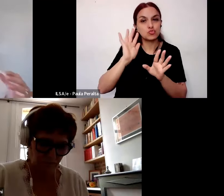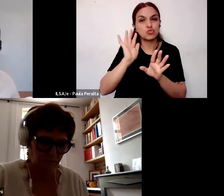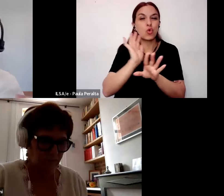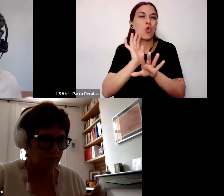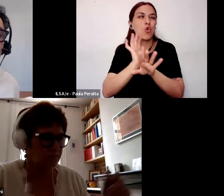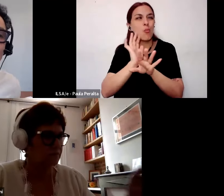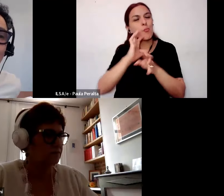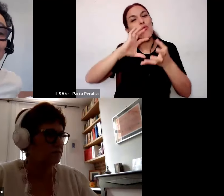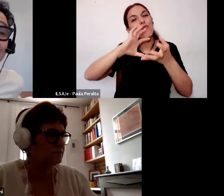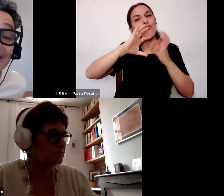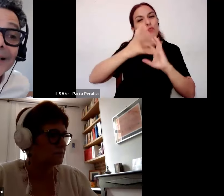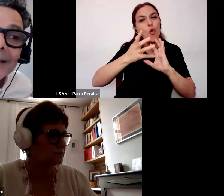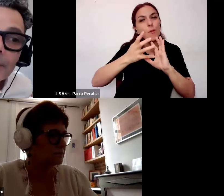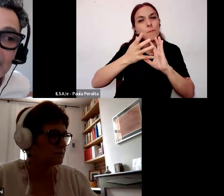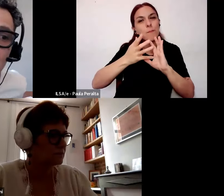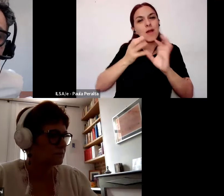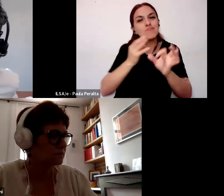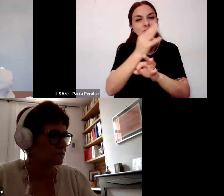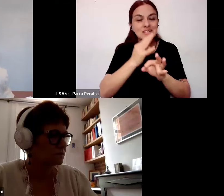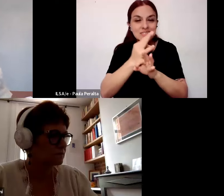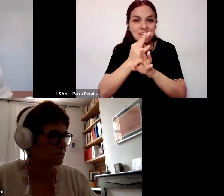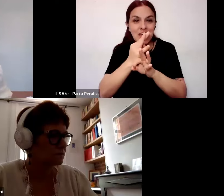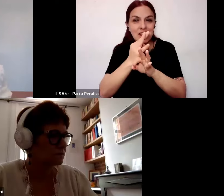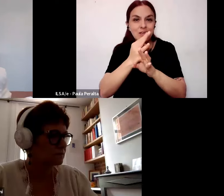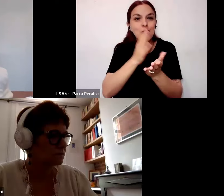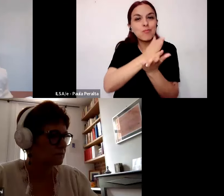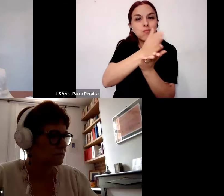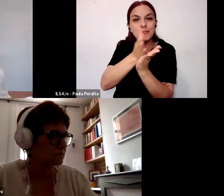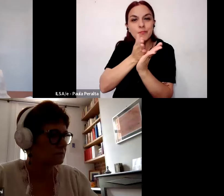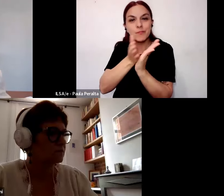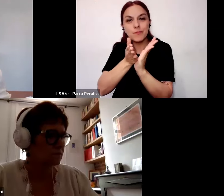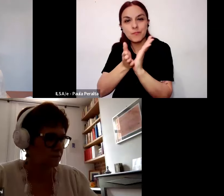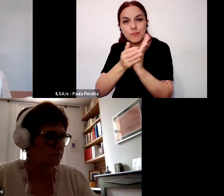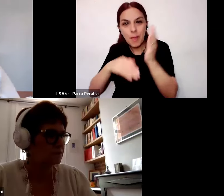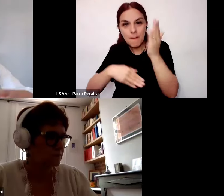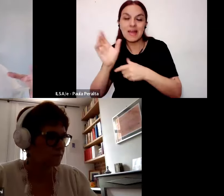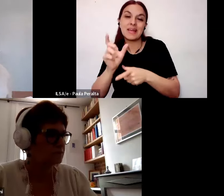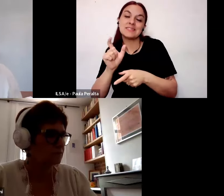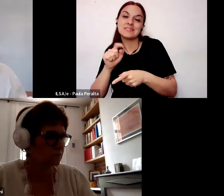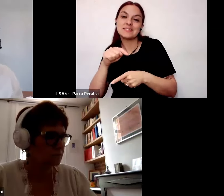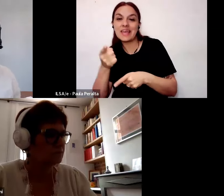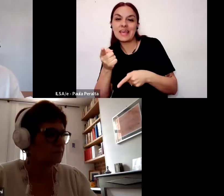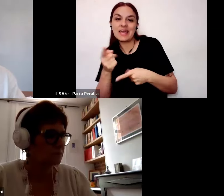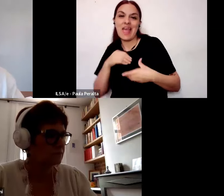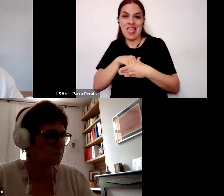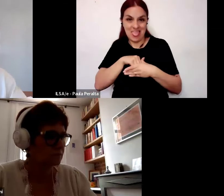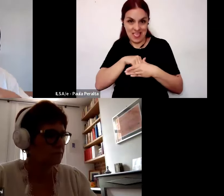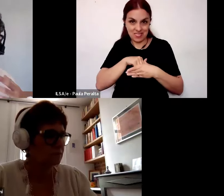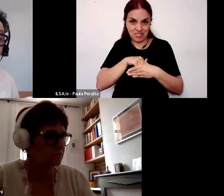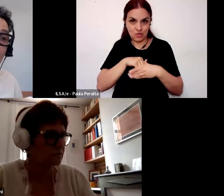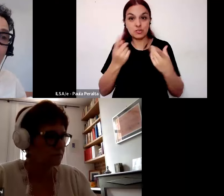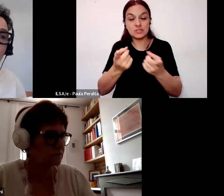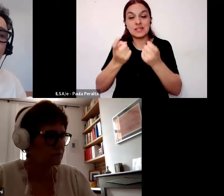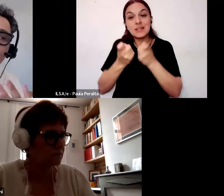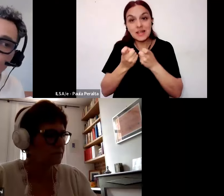una forma de producción de saber transdisciplinar más que interdisciplinar lo que le permite también entrar en